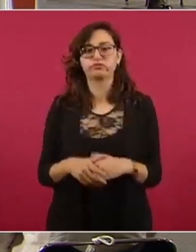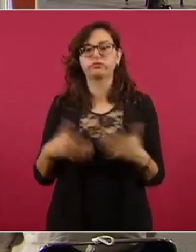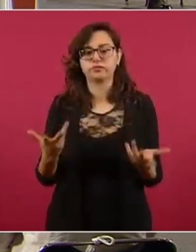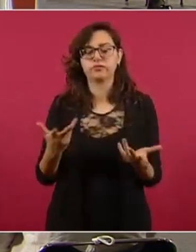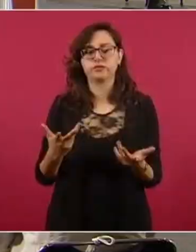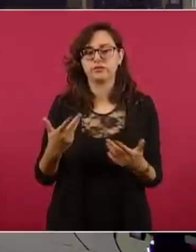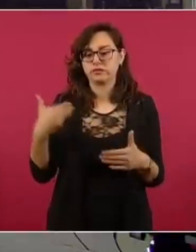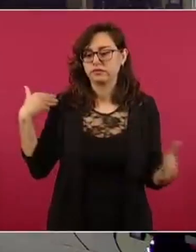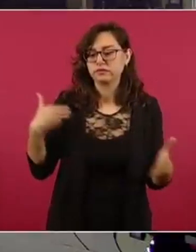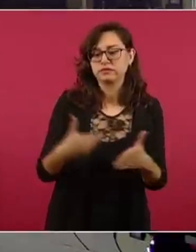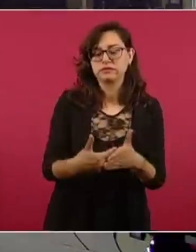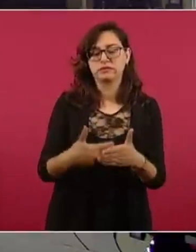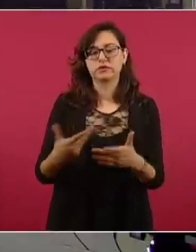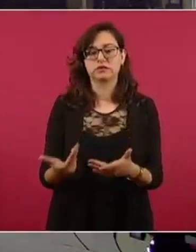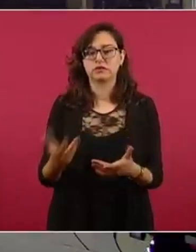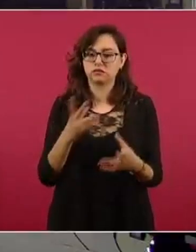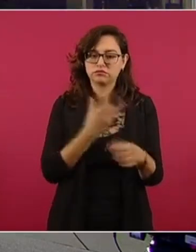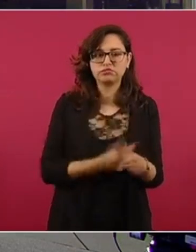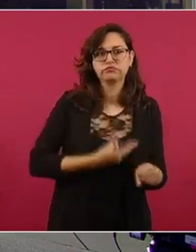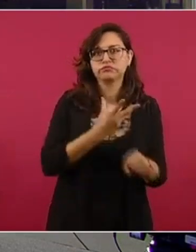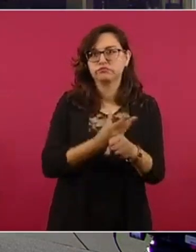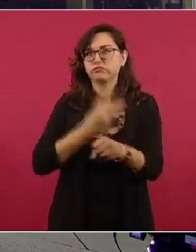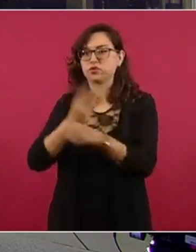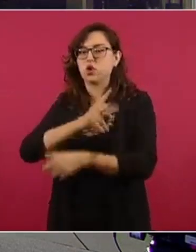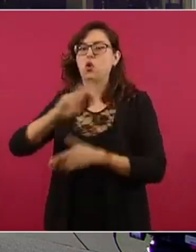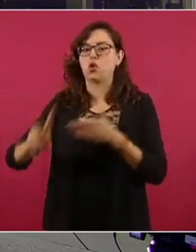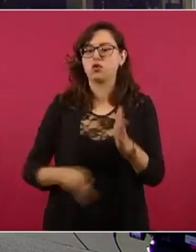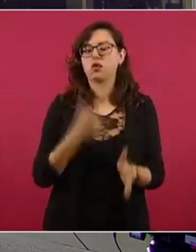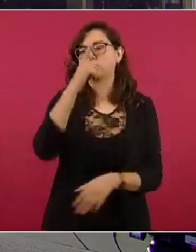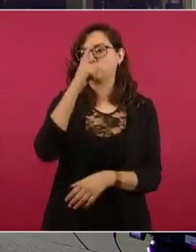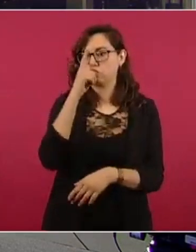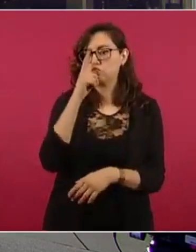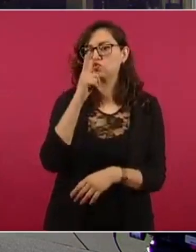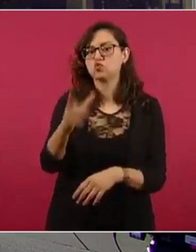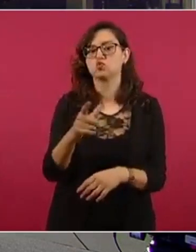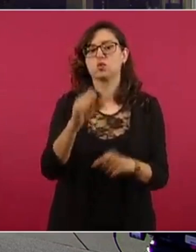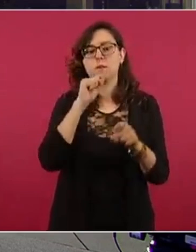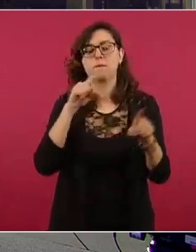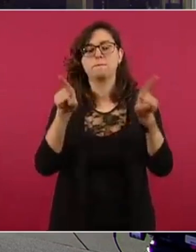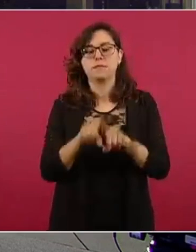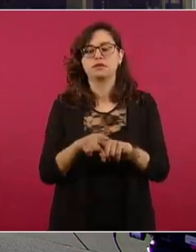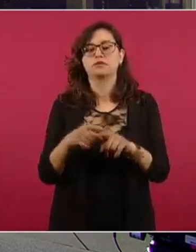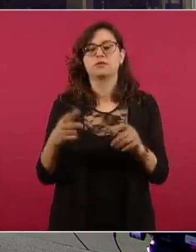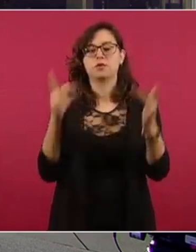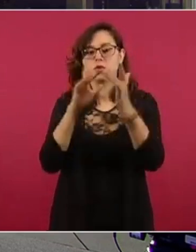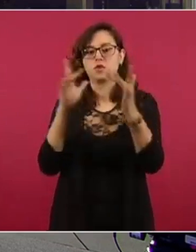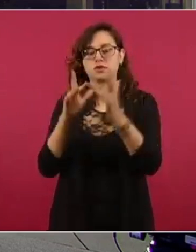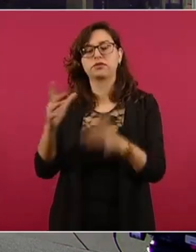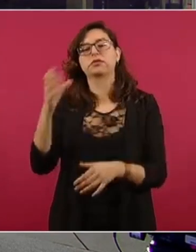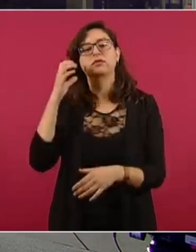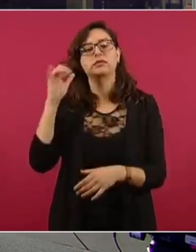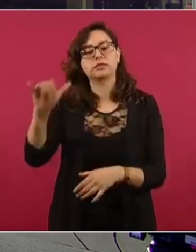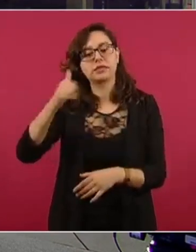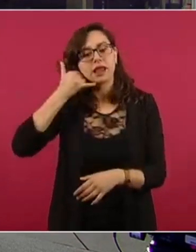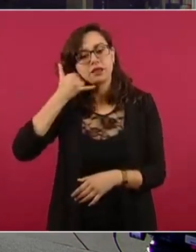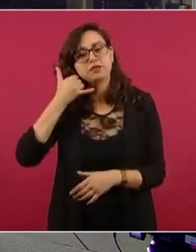avanzando el día se pueda restablecer la conectividad de luz y de teléfono en su totalidad, excepto en los lugares que